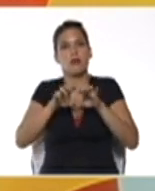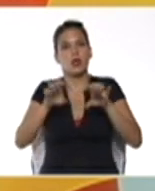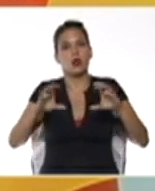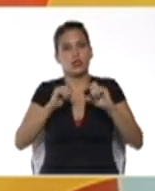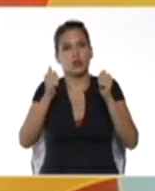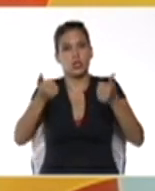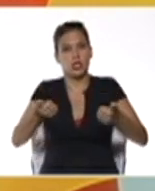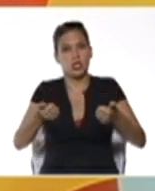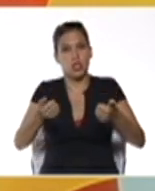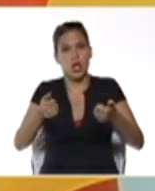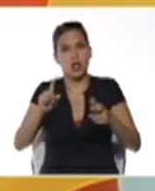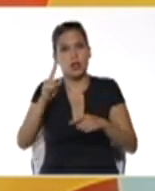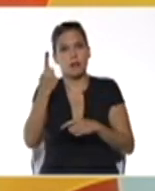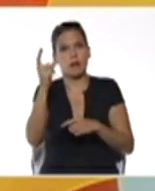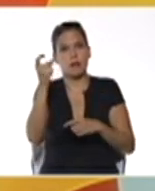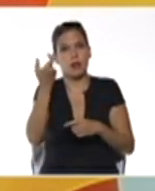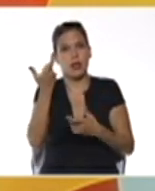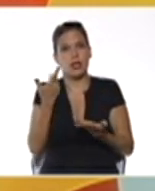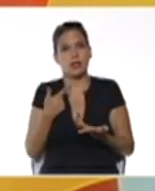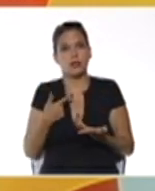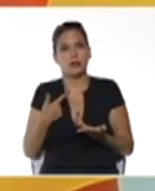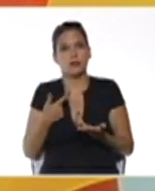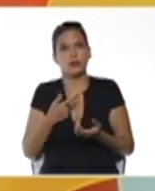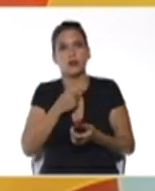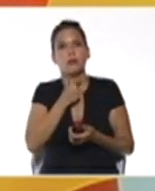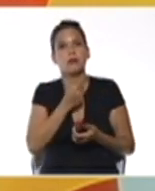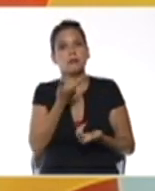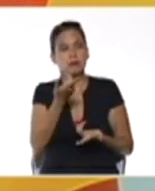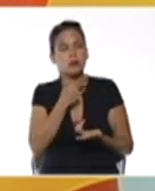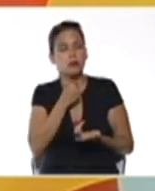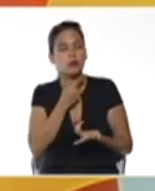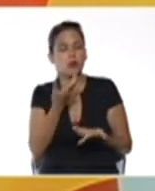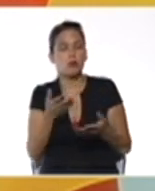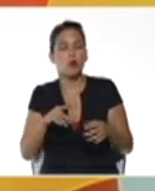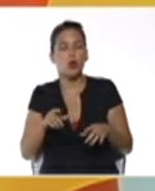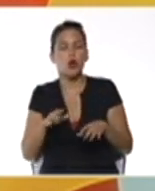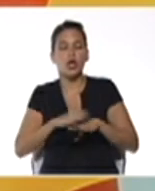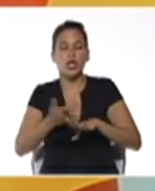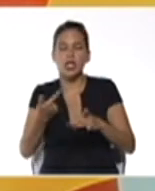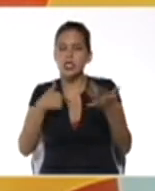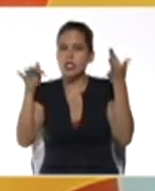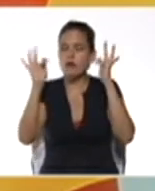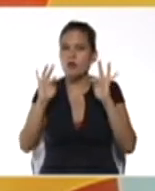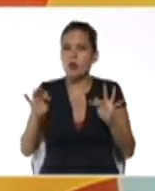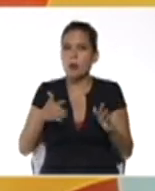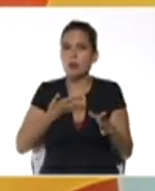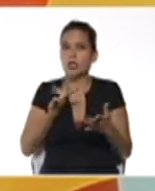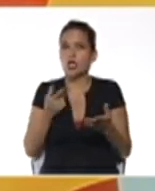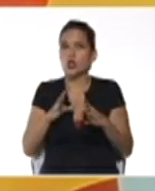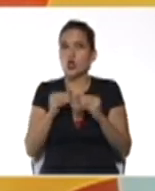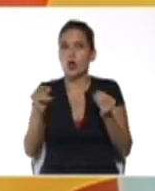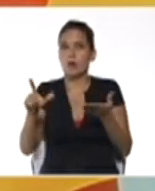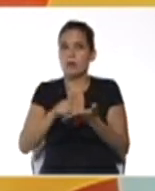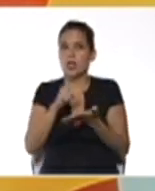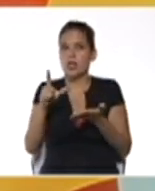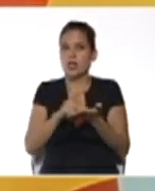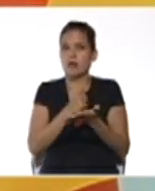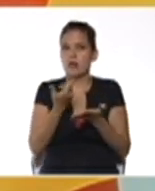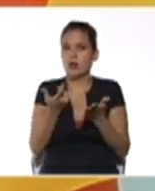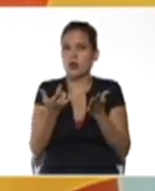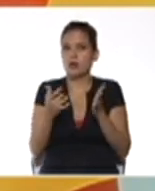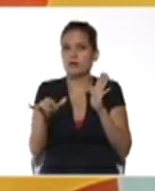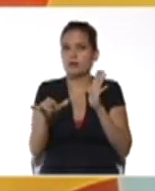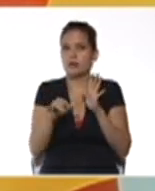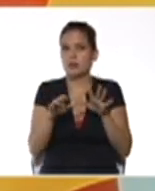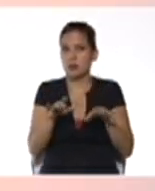manera a mí me sirvió muchísimo ese enlace que me recomendó Cianya porque de esa manera pude tener todos mis textos escolares al alcance de mi